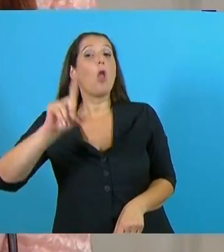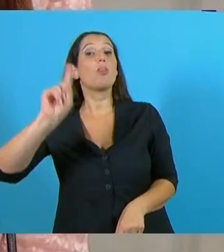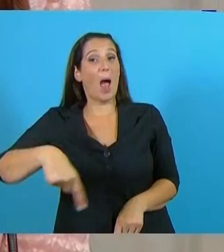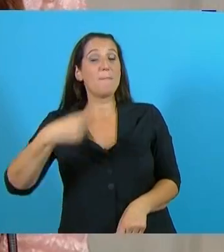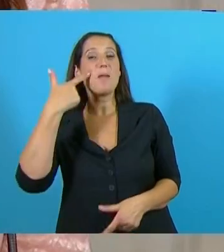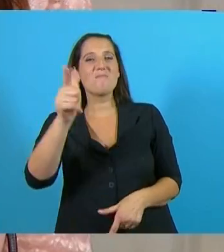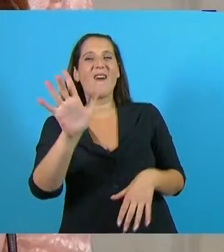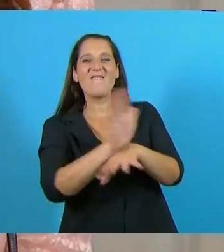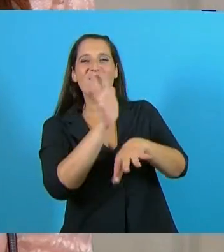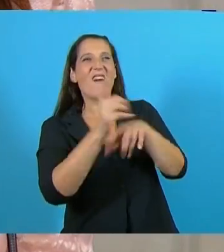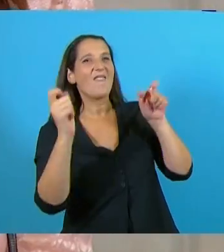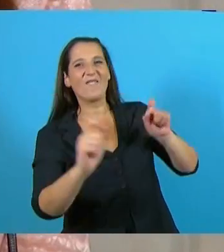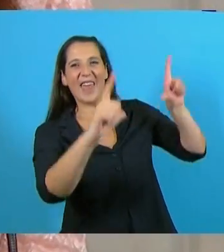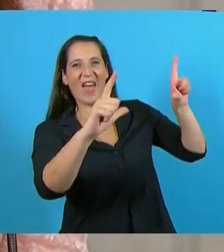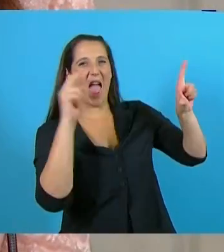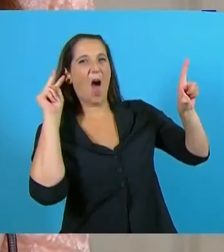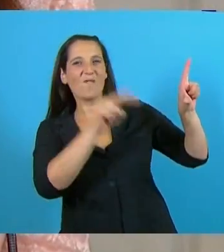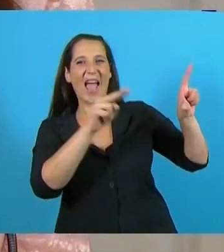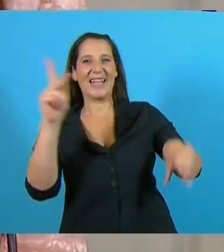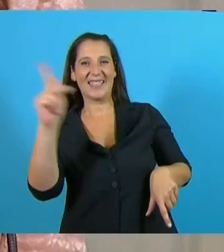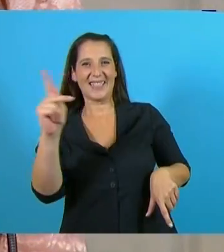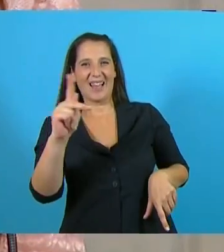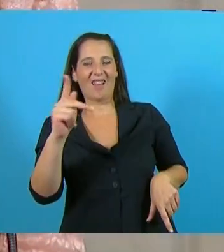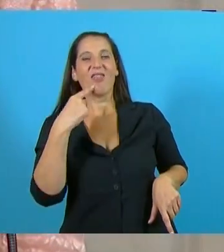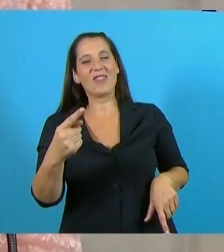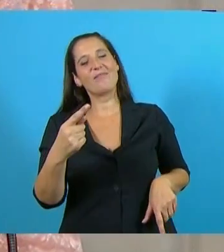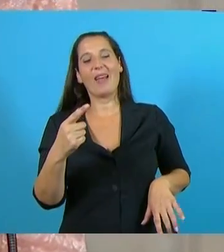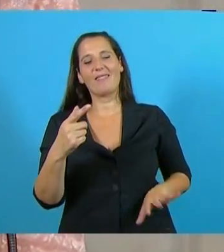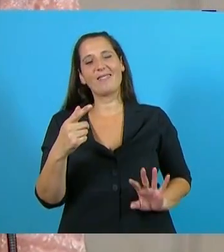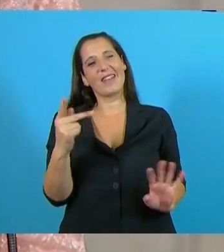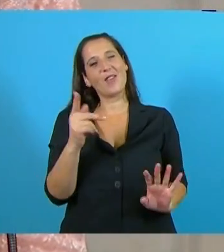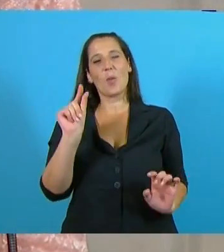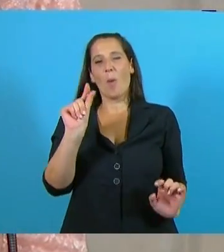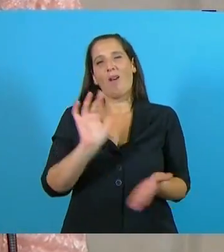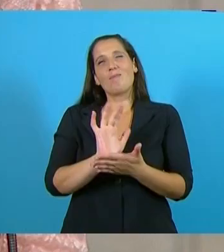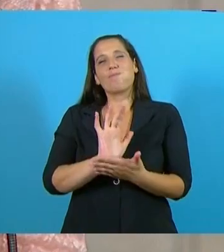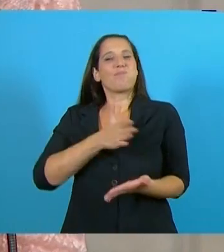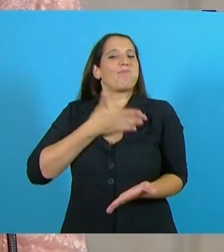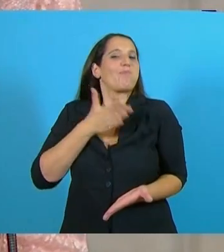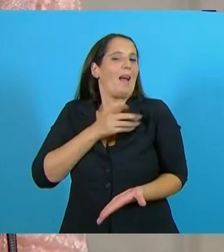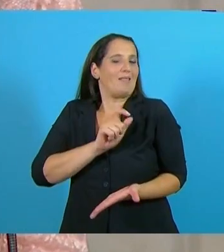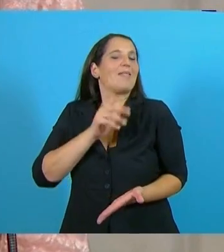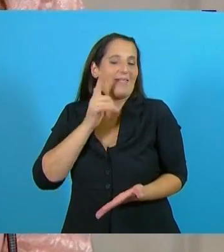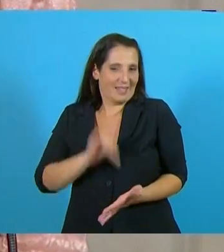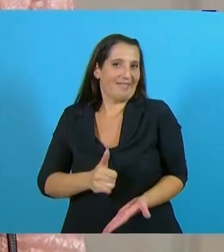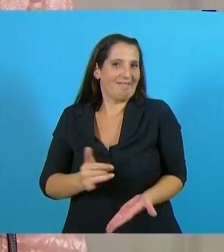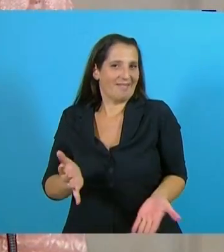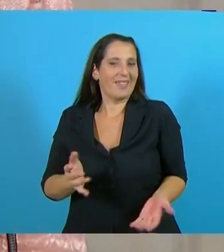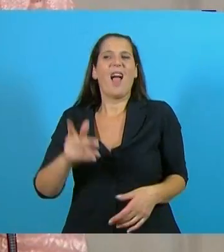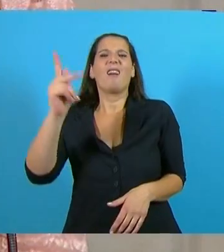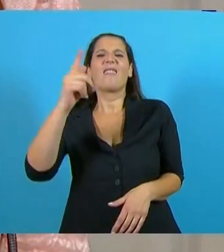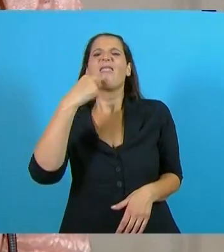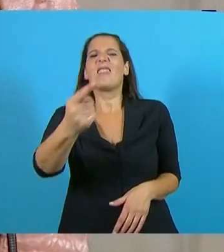donde Néstor decía, que era medio poeta también, decía de los fierros